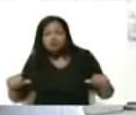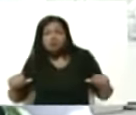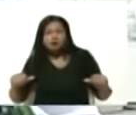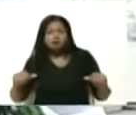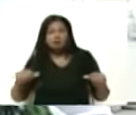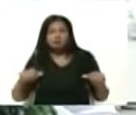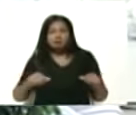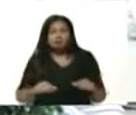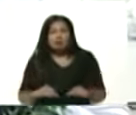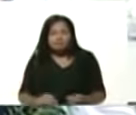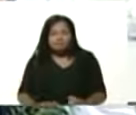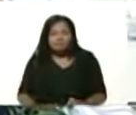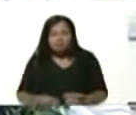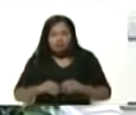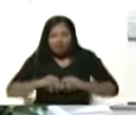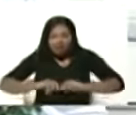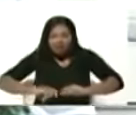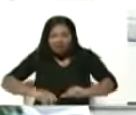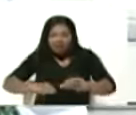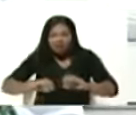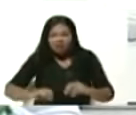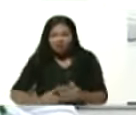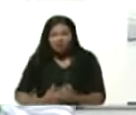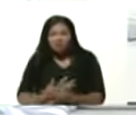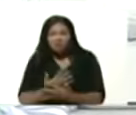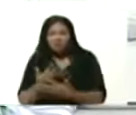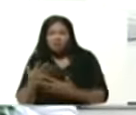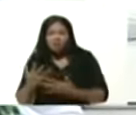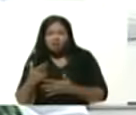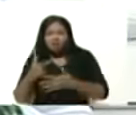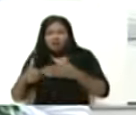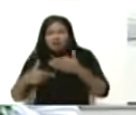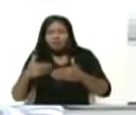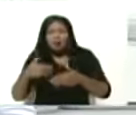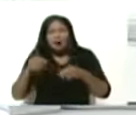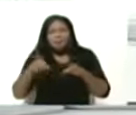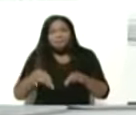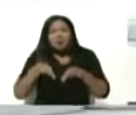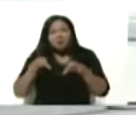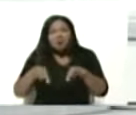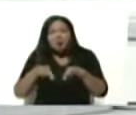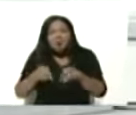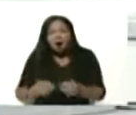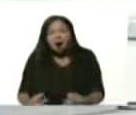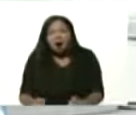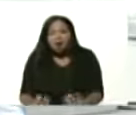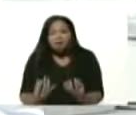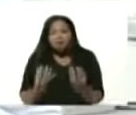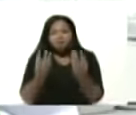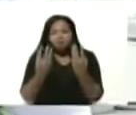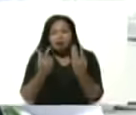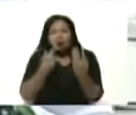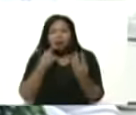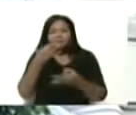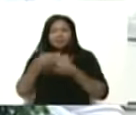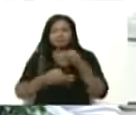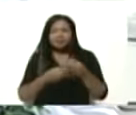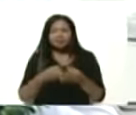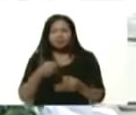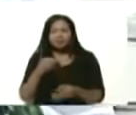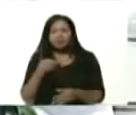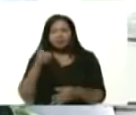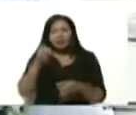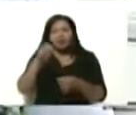fertilizar la tierra y sus distintas etapas del cultivo presidente díganse cuando se está colocando la